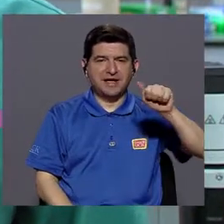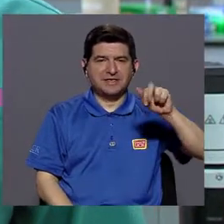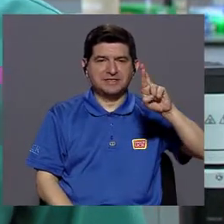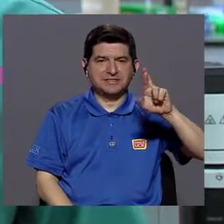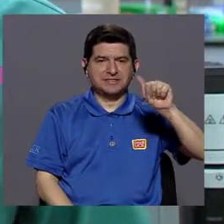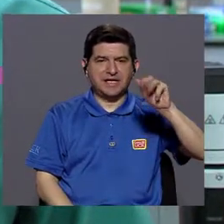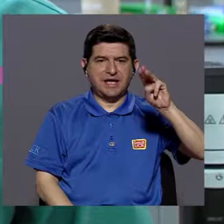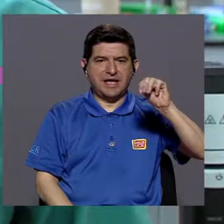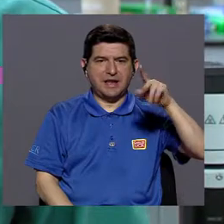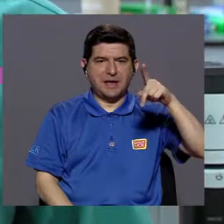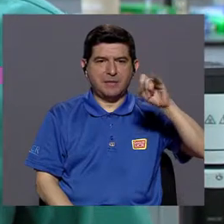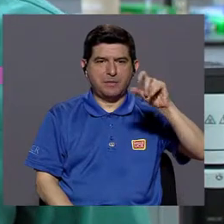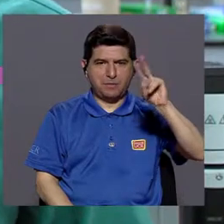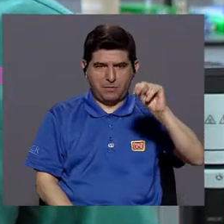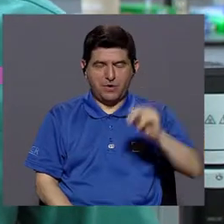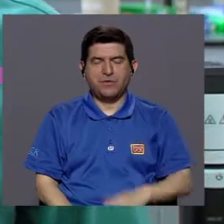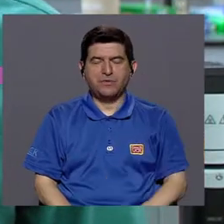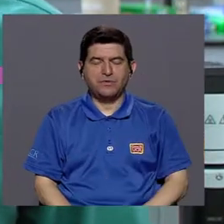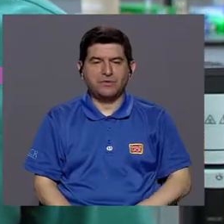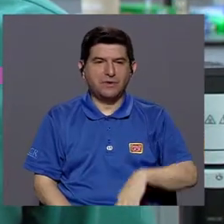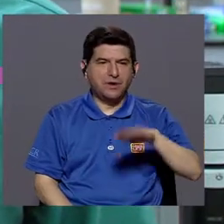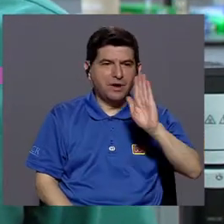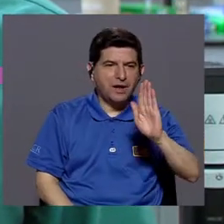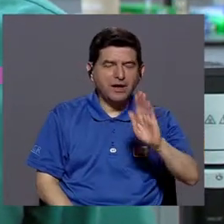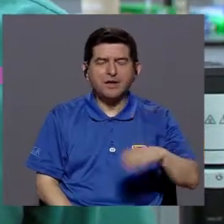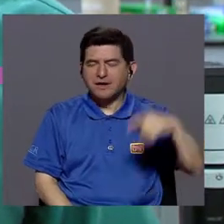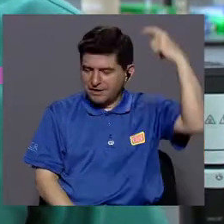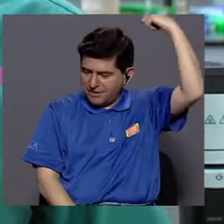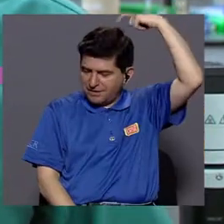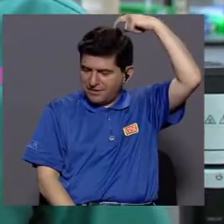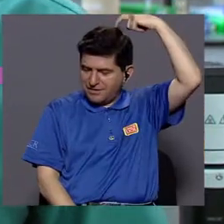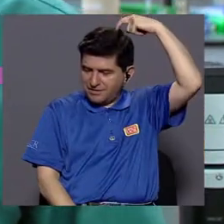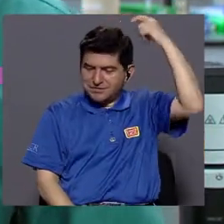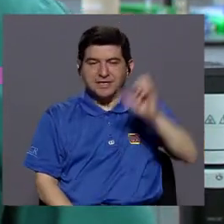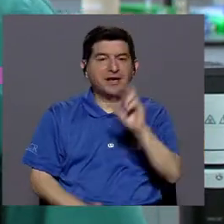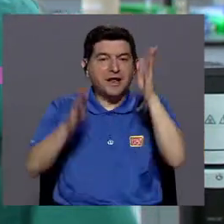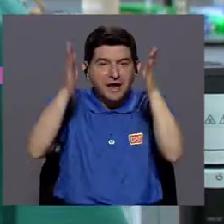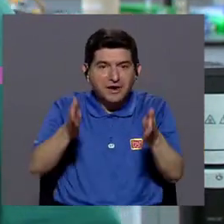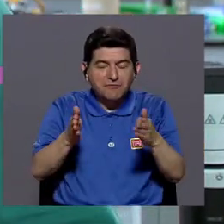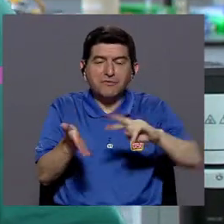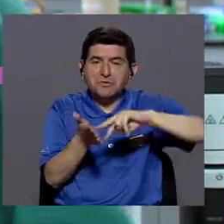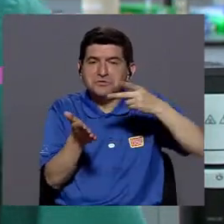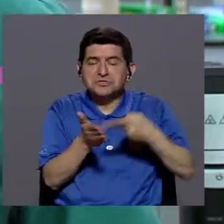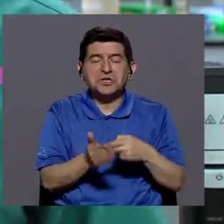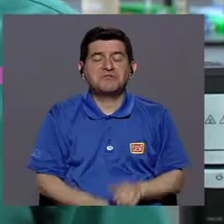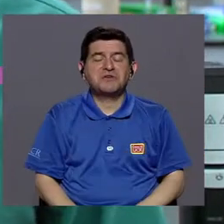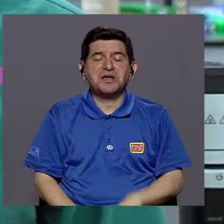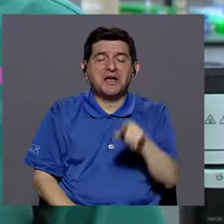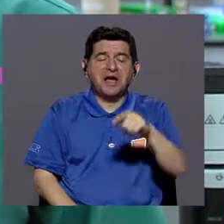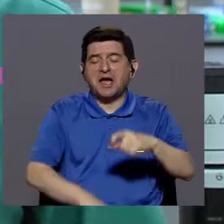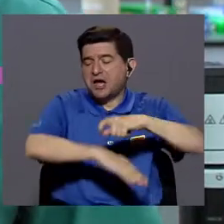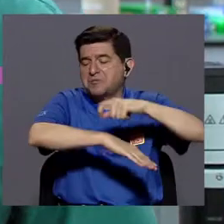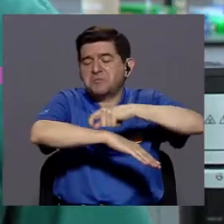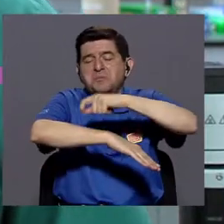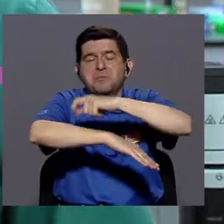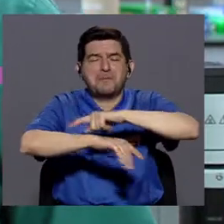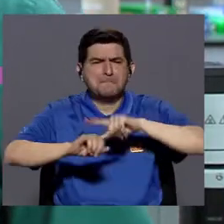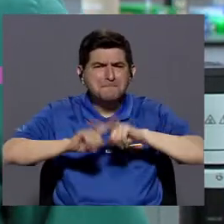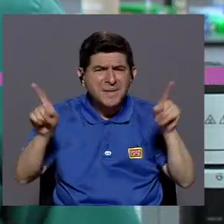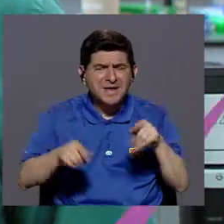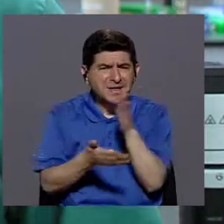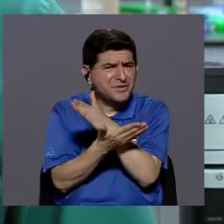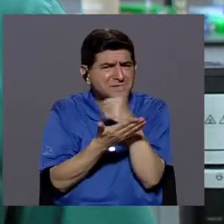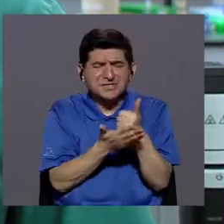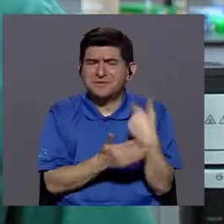el fondo del cerebro, del costarricense, es simplemente un brote en la piel.